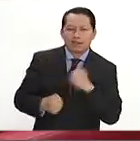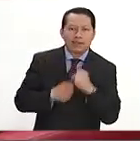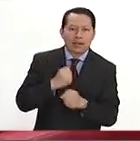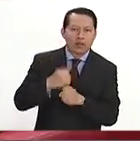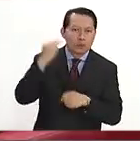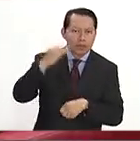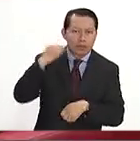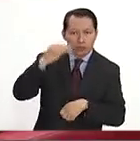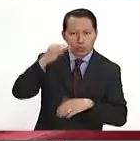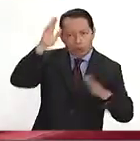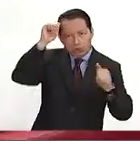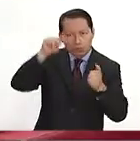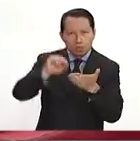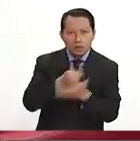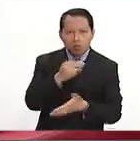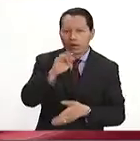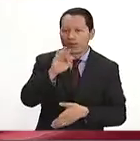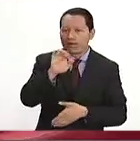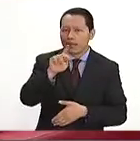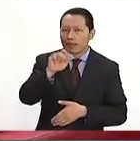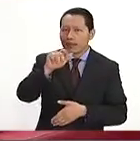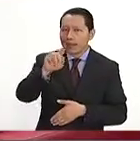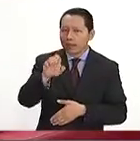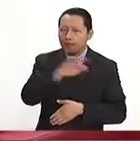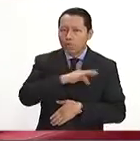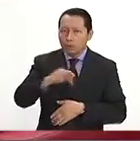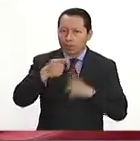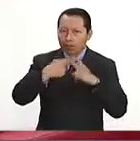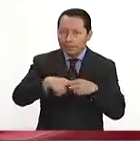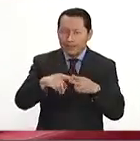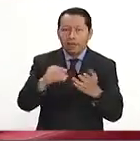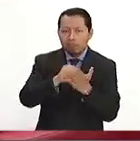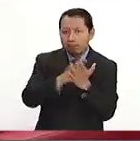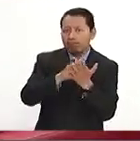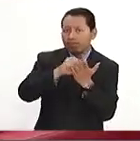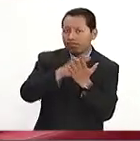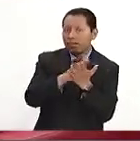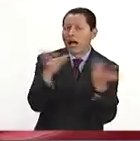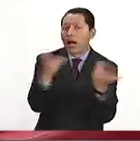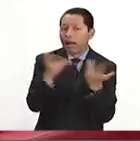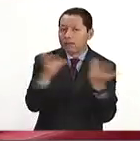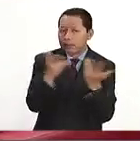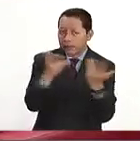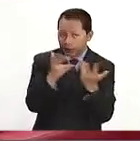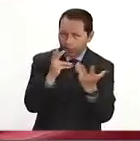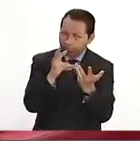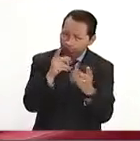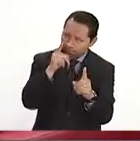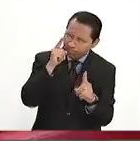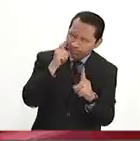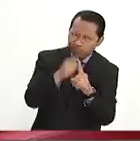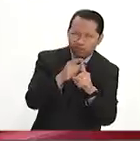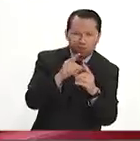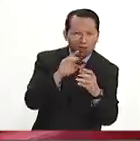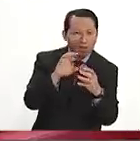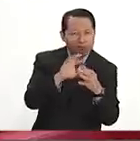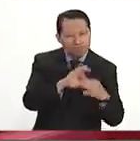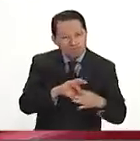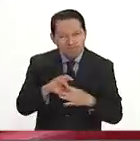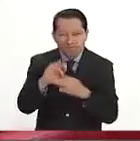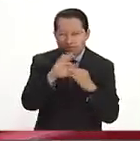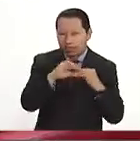en marzo firmamos un convenio con la FEPADE para empezar a implementar acciones, van muy unidas todas las